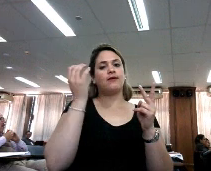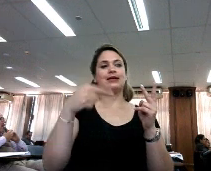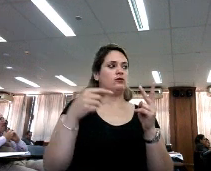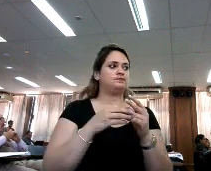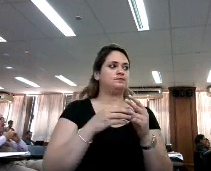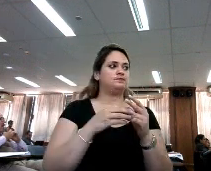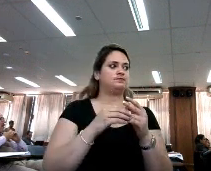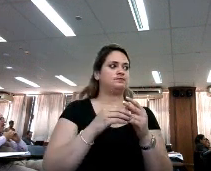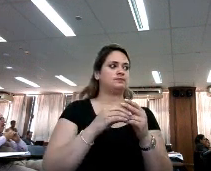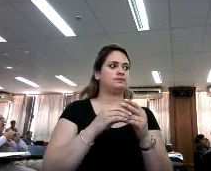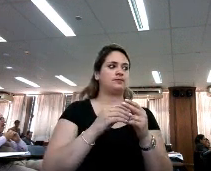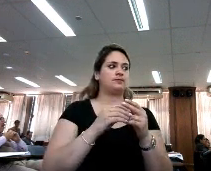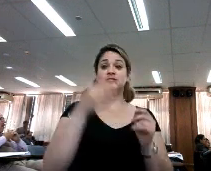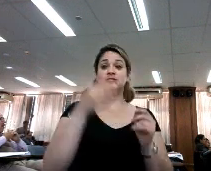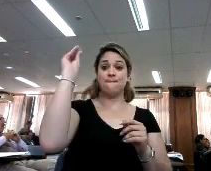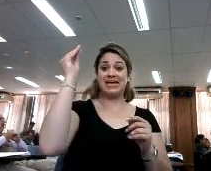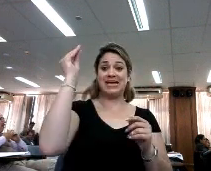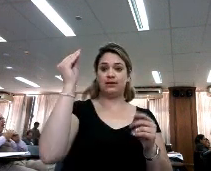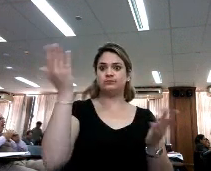Fíjense Brasil.